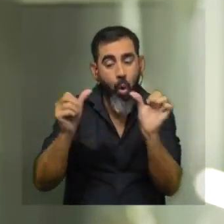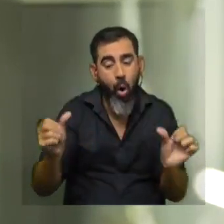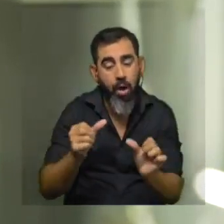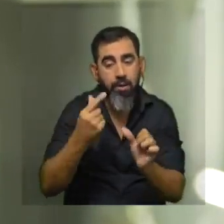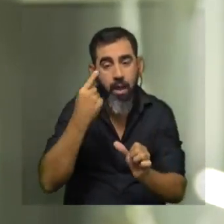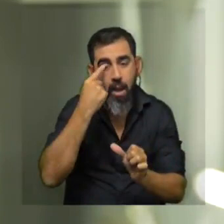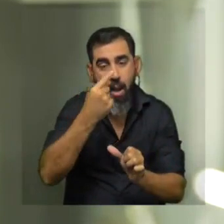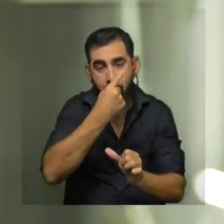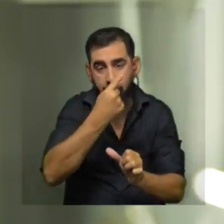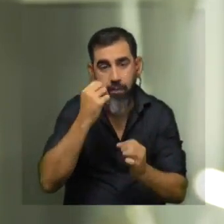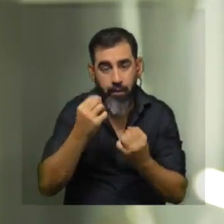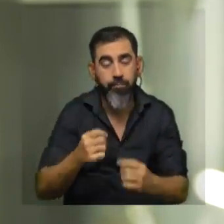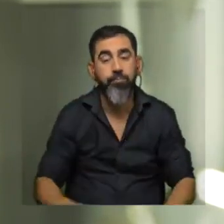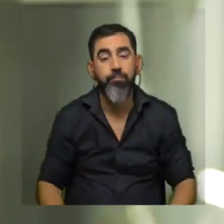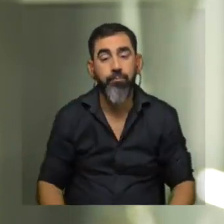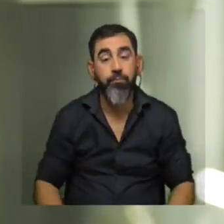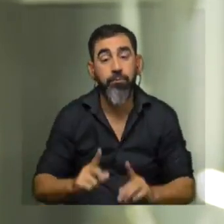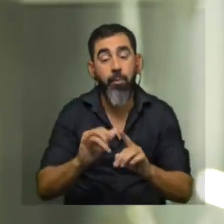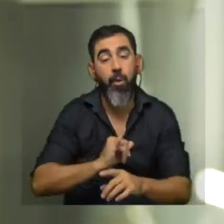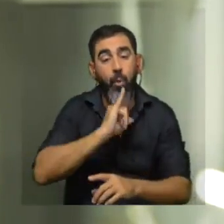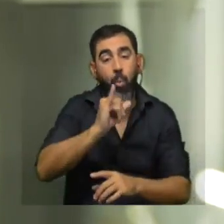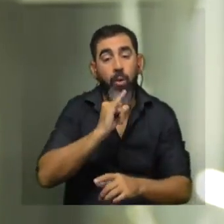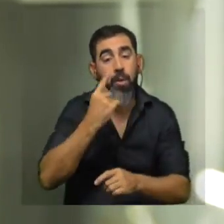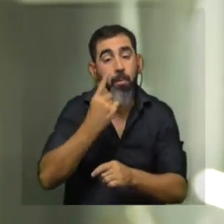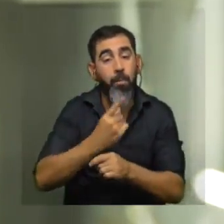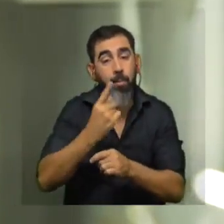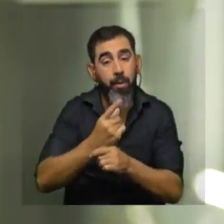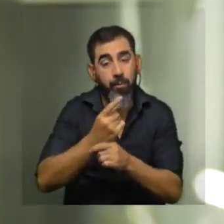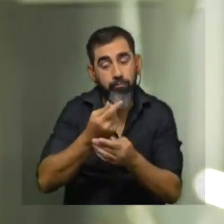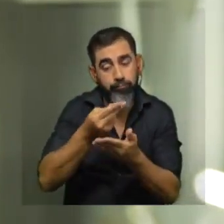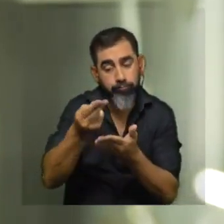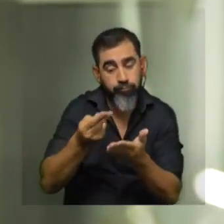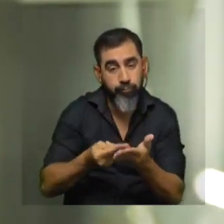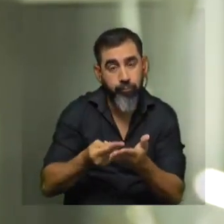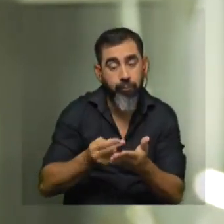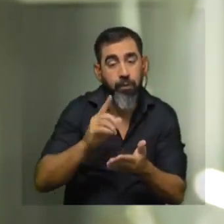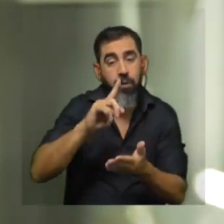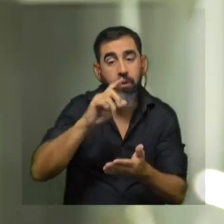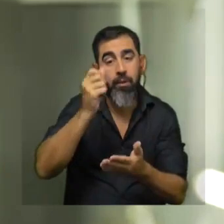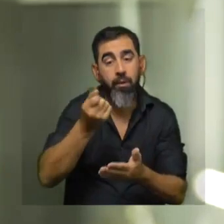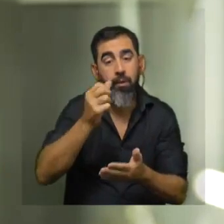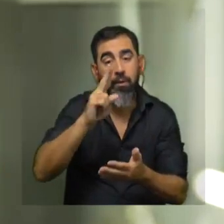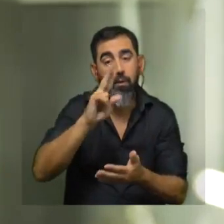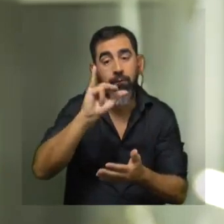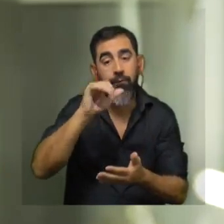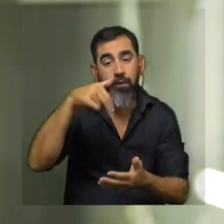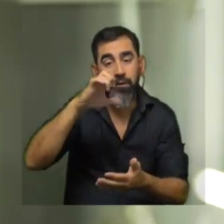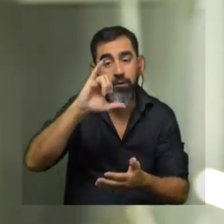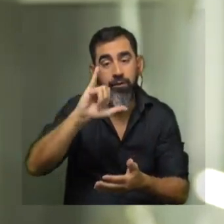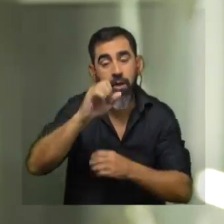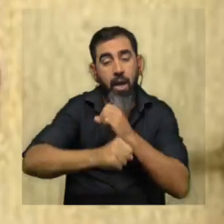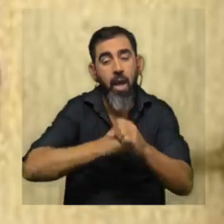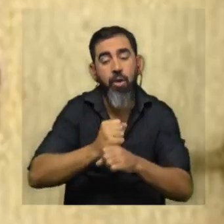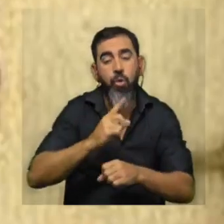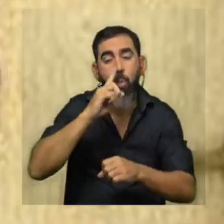lente de contacto también les contamos que los primeros bocetos los hizo Leonardo da Vinci en el año 1508